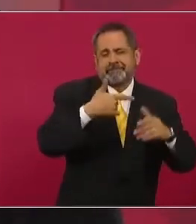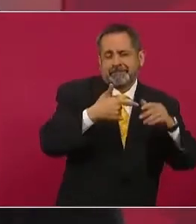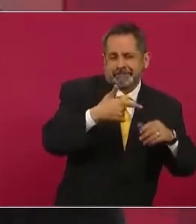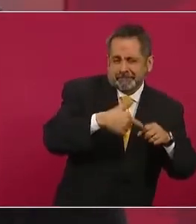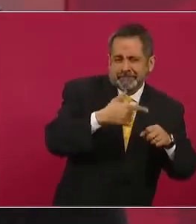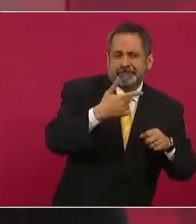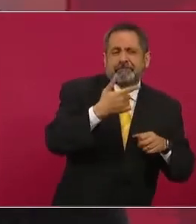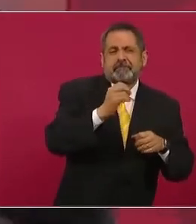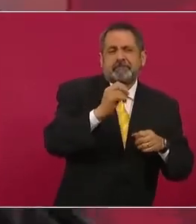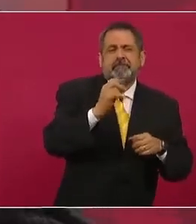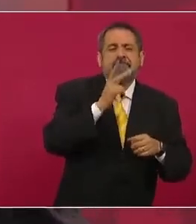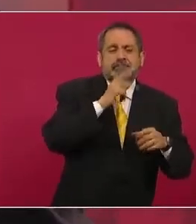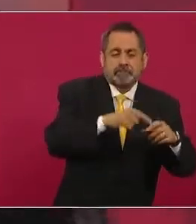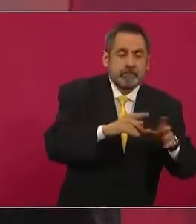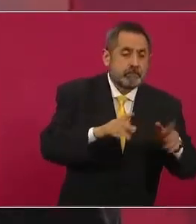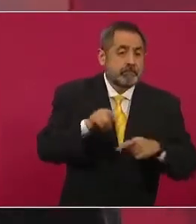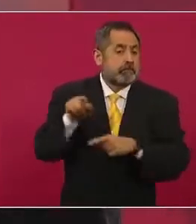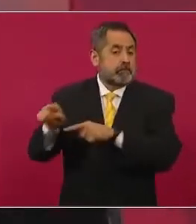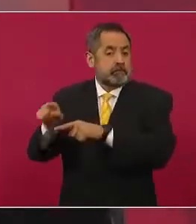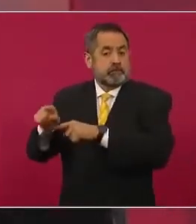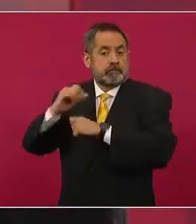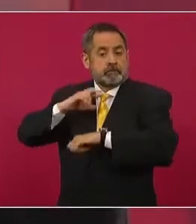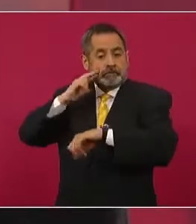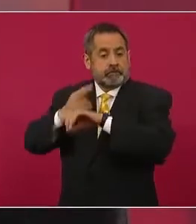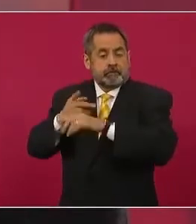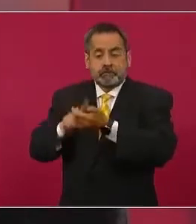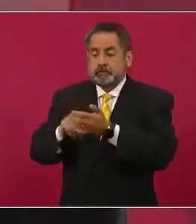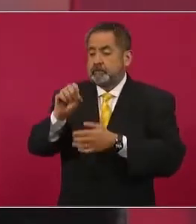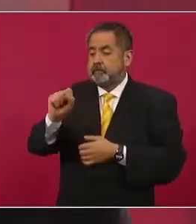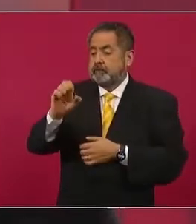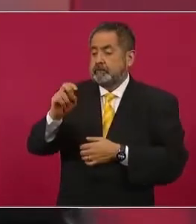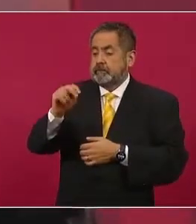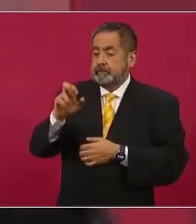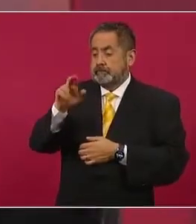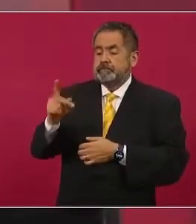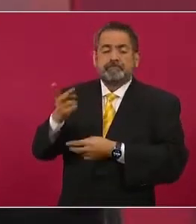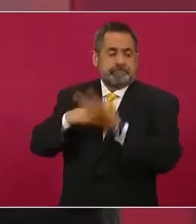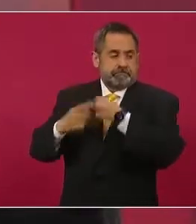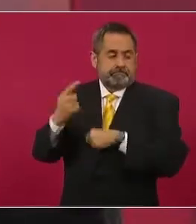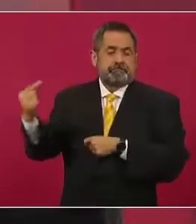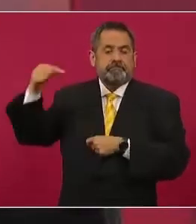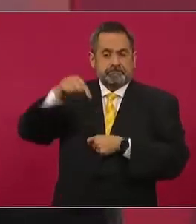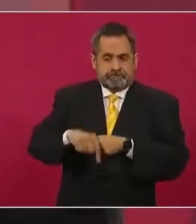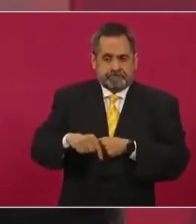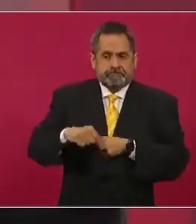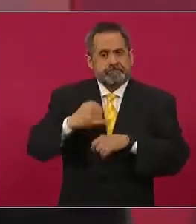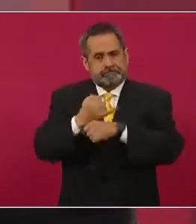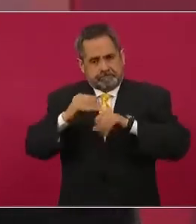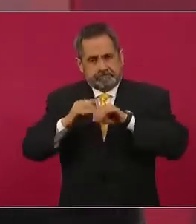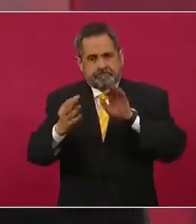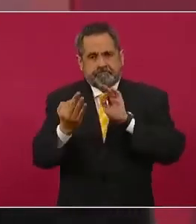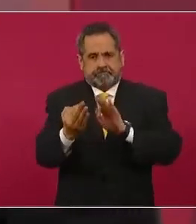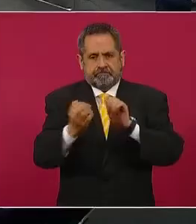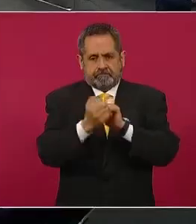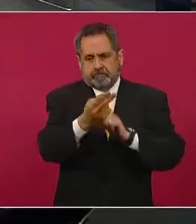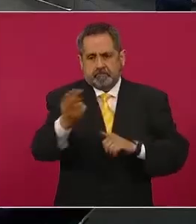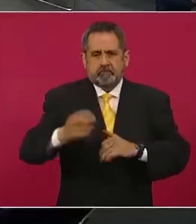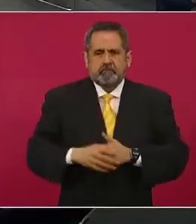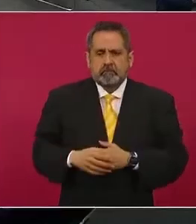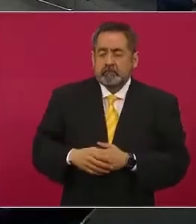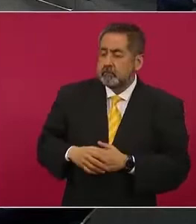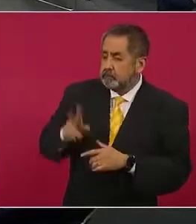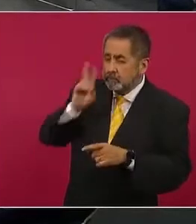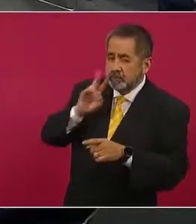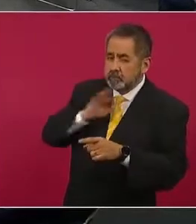la secretaria de Energía, que es la encargada del sector, rinda aquí un informe pormenorizado. ¿Podría ser